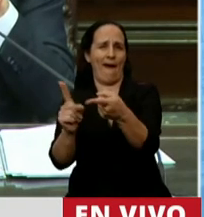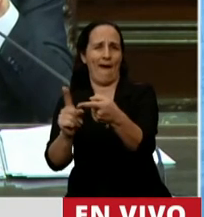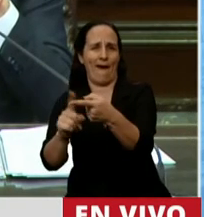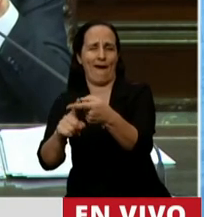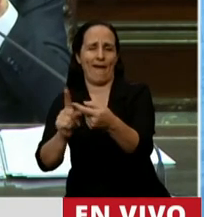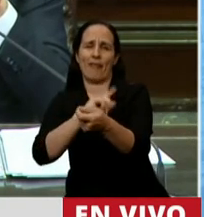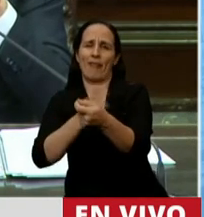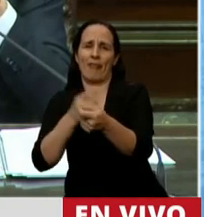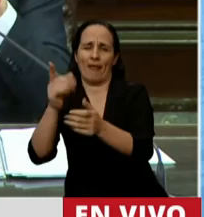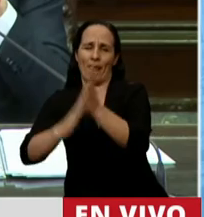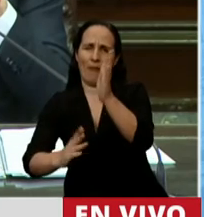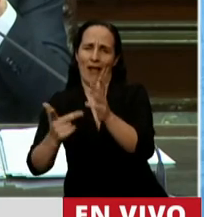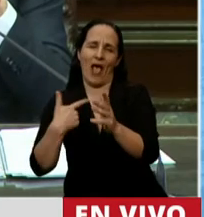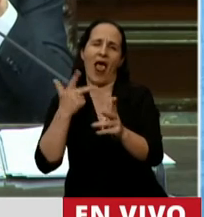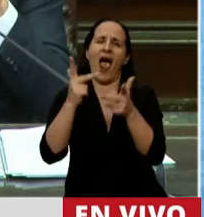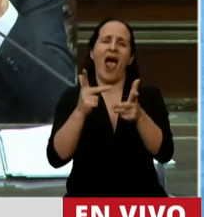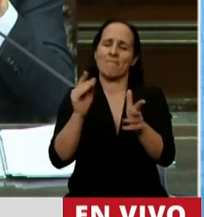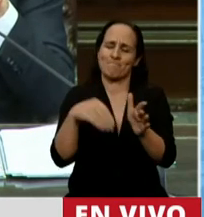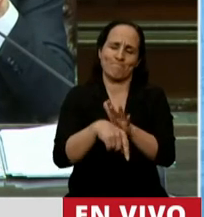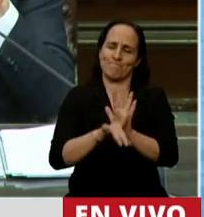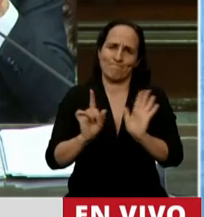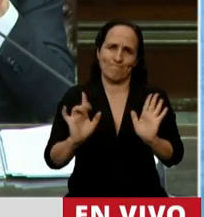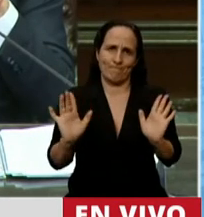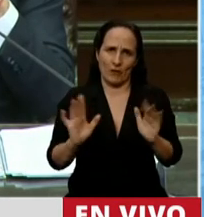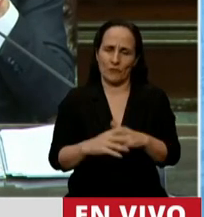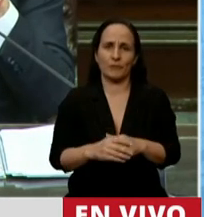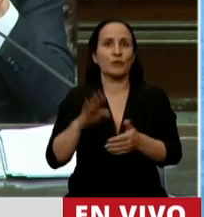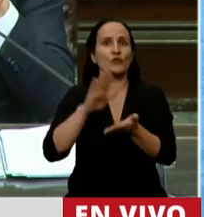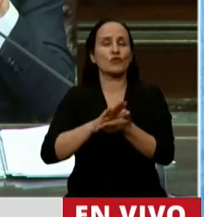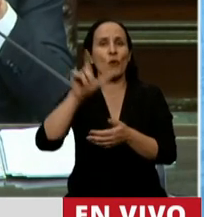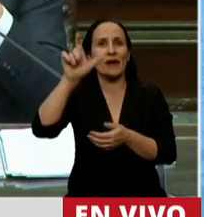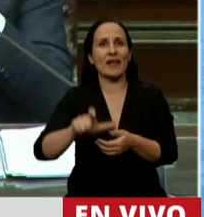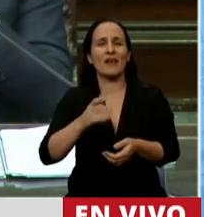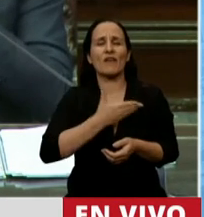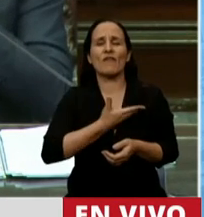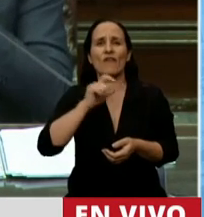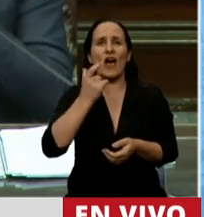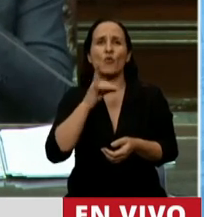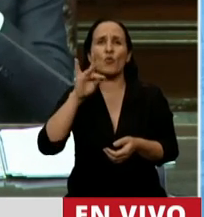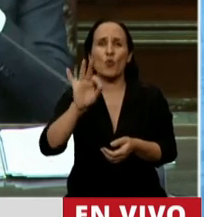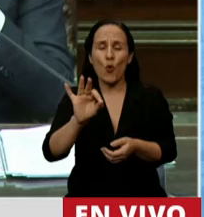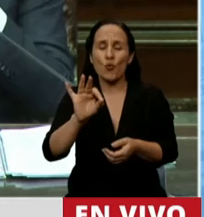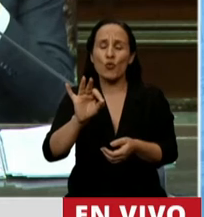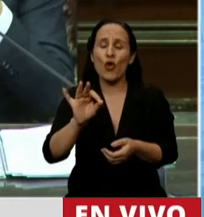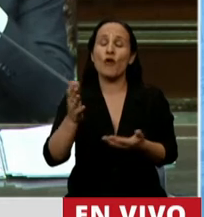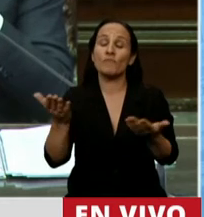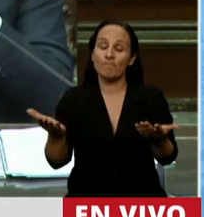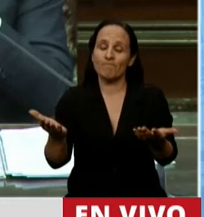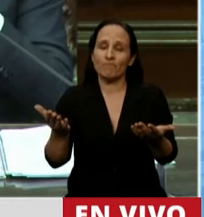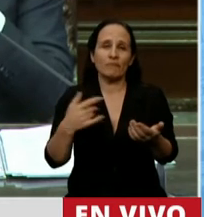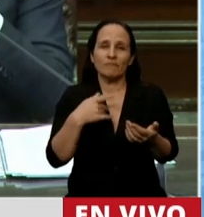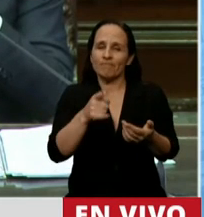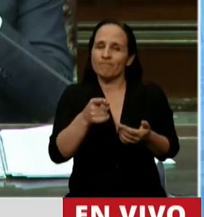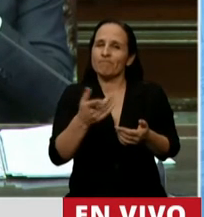necesito nombrar. Finalmente, respecto de Facundo, una palabra muy especial para la